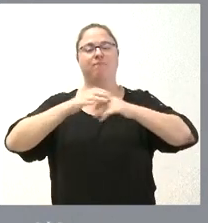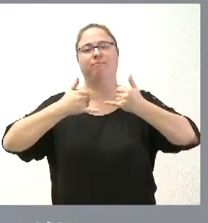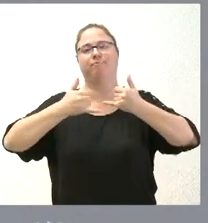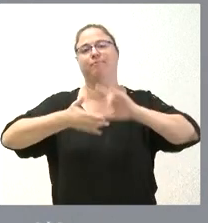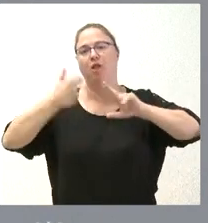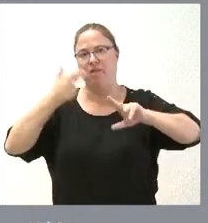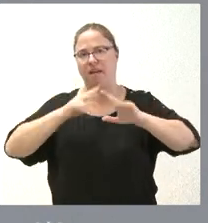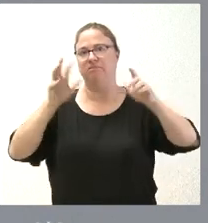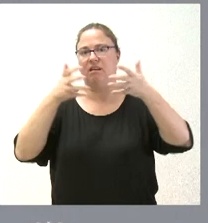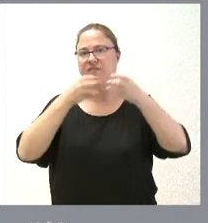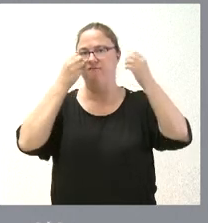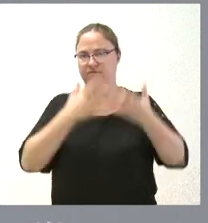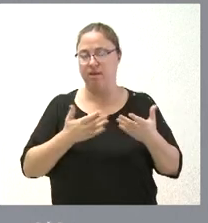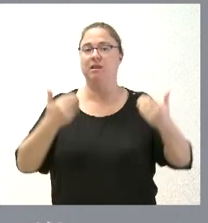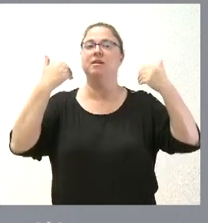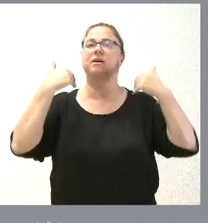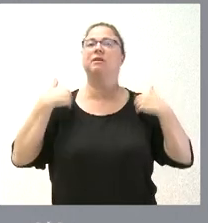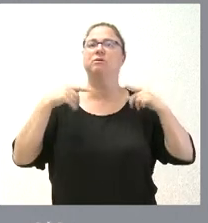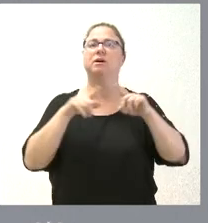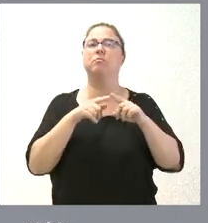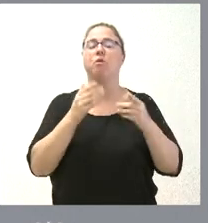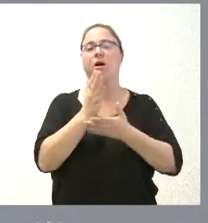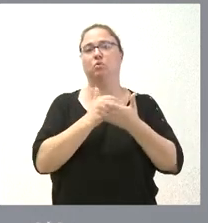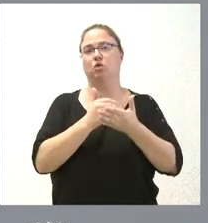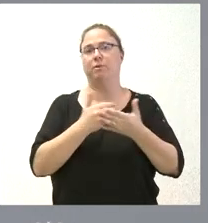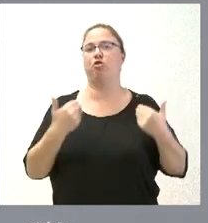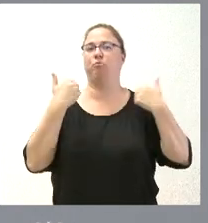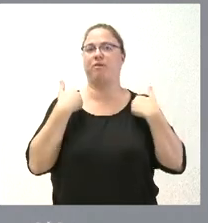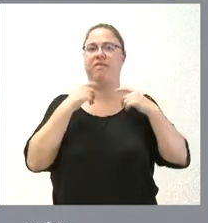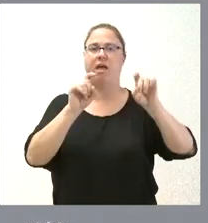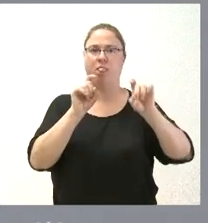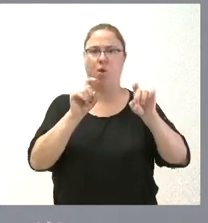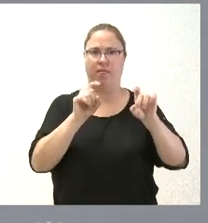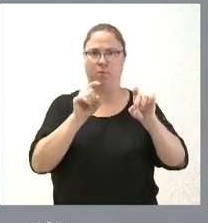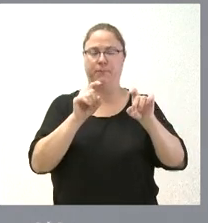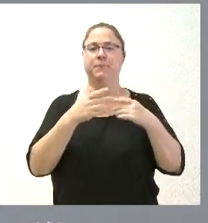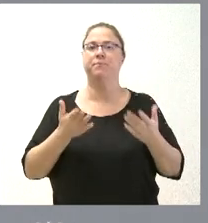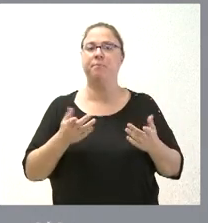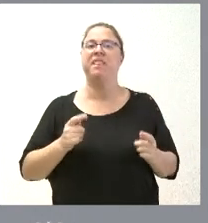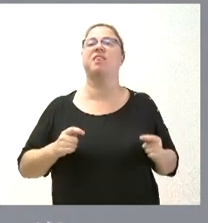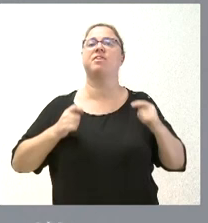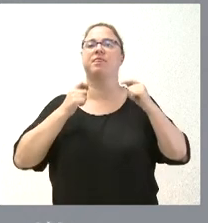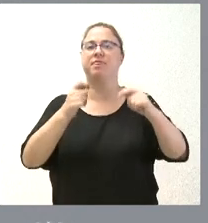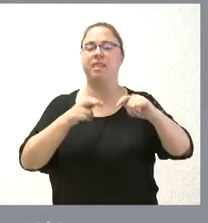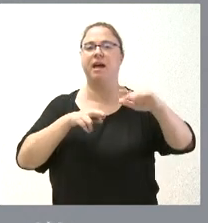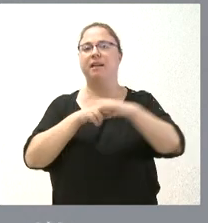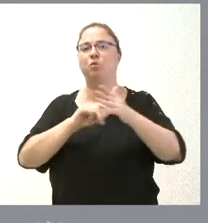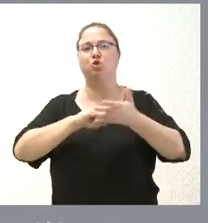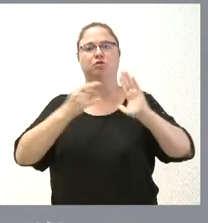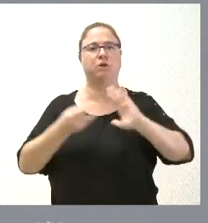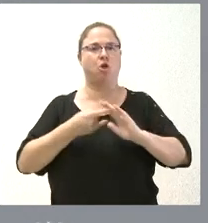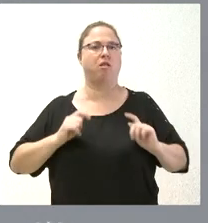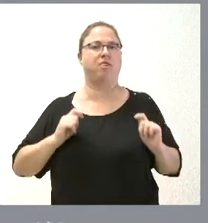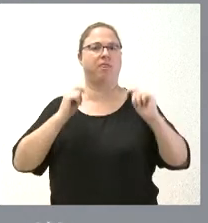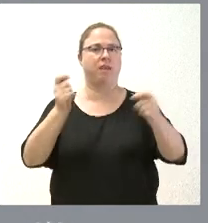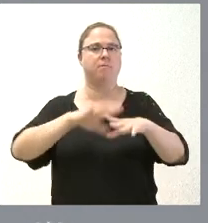corresponder a la administración autonómica como gestora de las escuelas en educación que es el hecho de dotar de los dispositivos tecnológicos para la aplicación